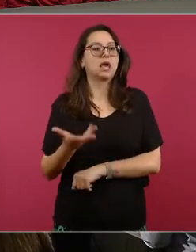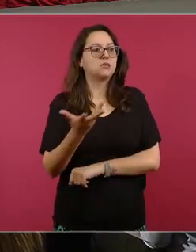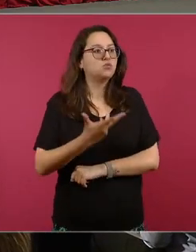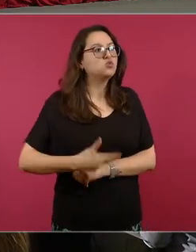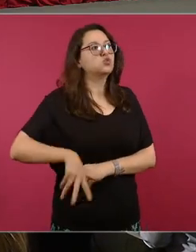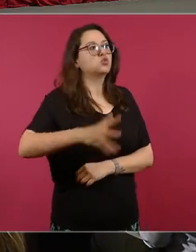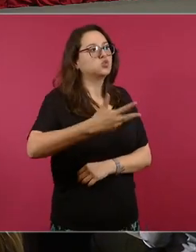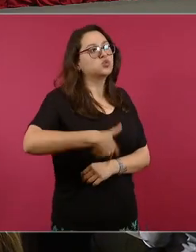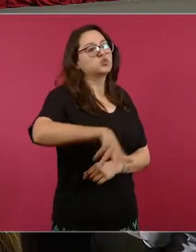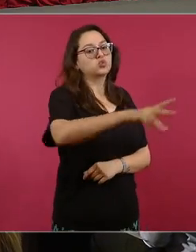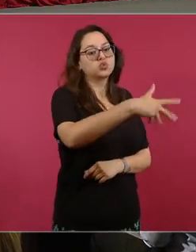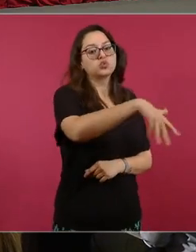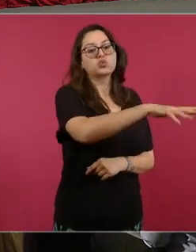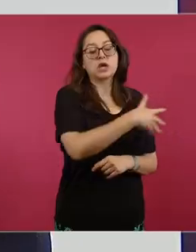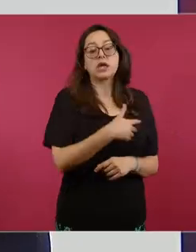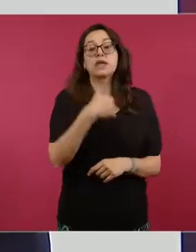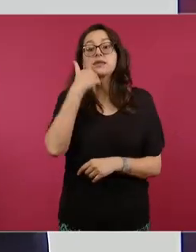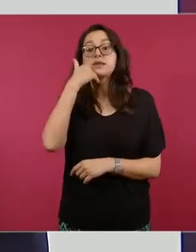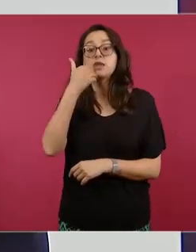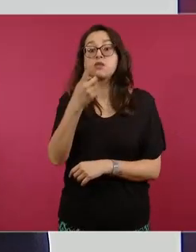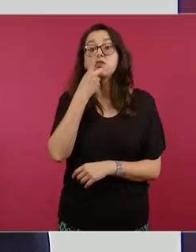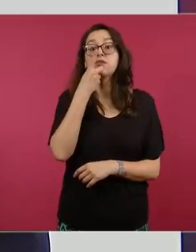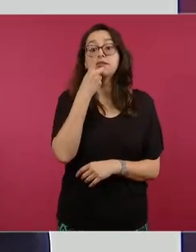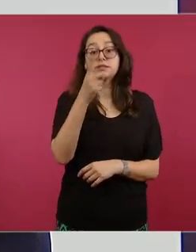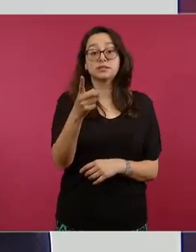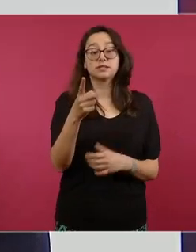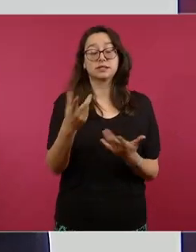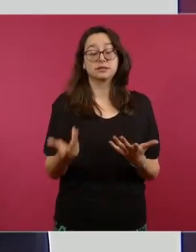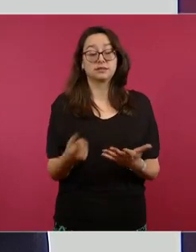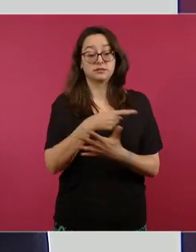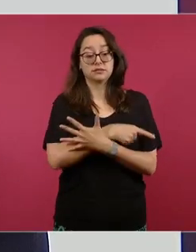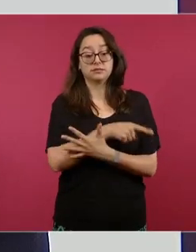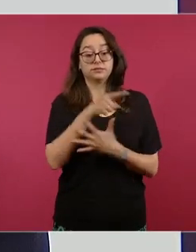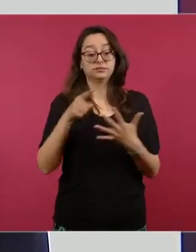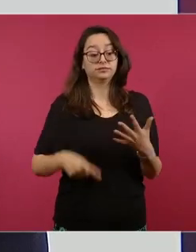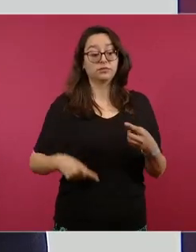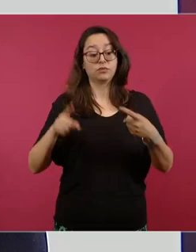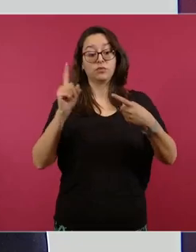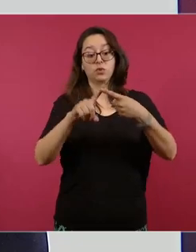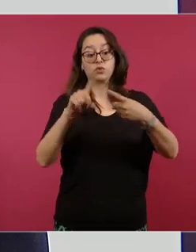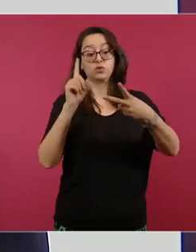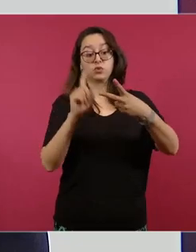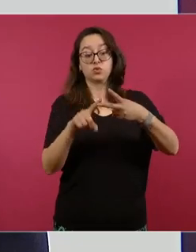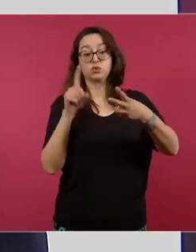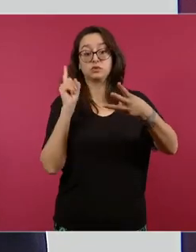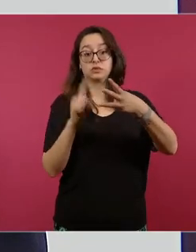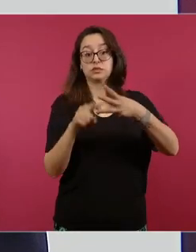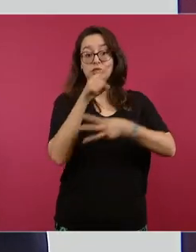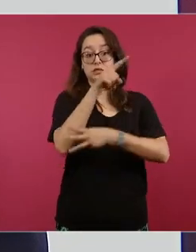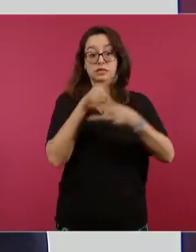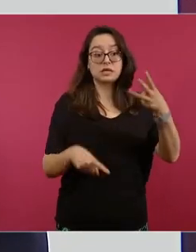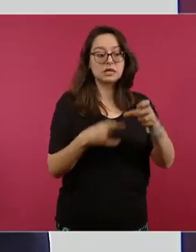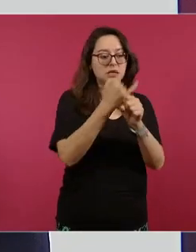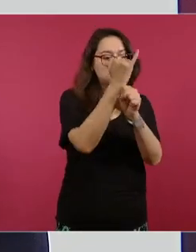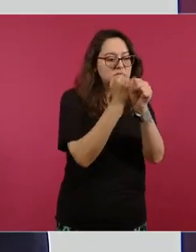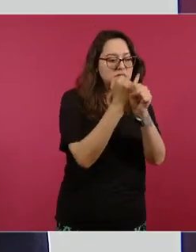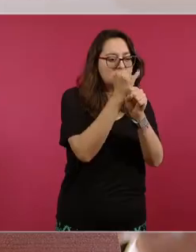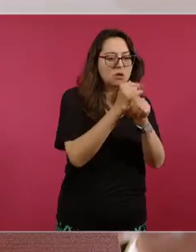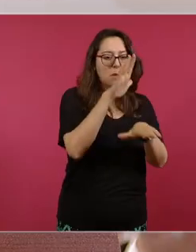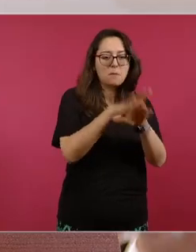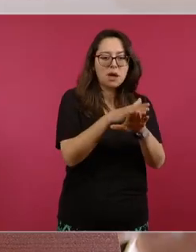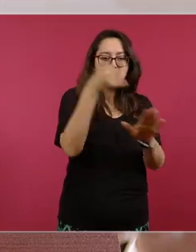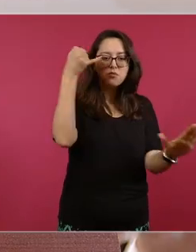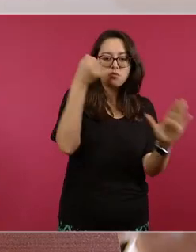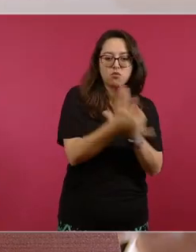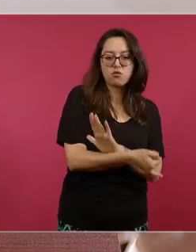en los puntos dos y tres realizamos investigaciones de carácter criminal o sea no